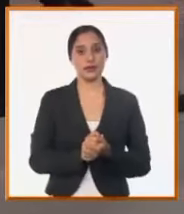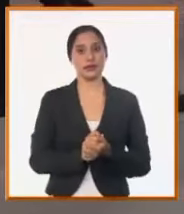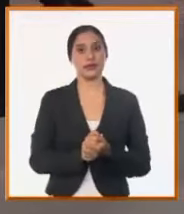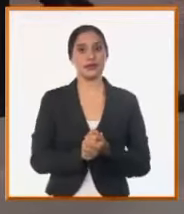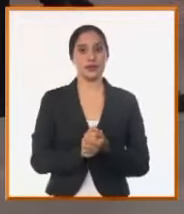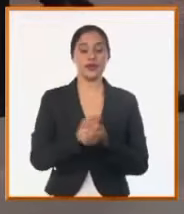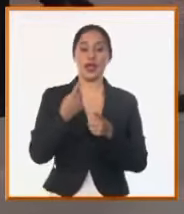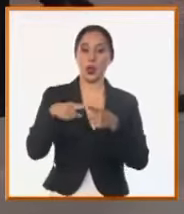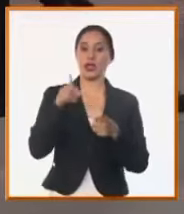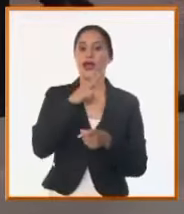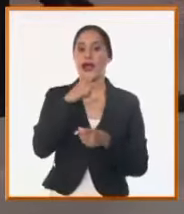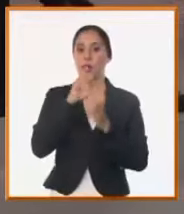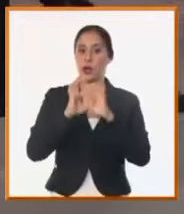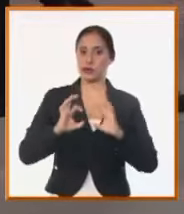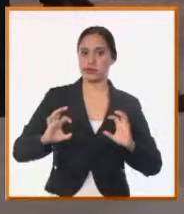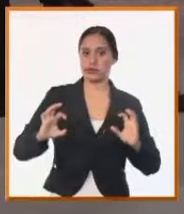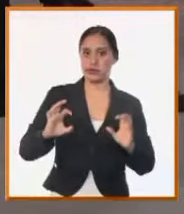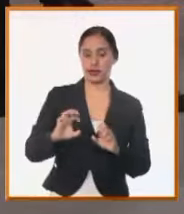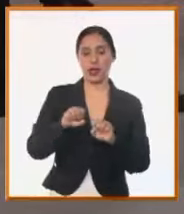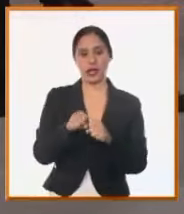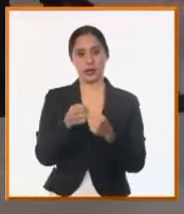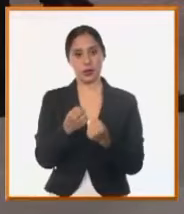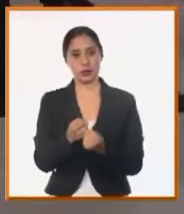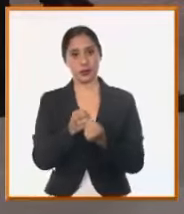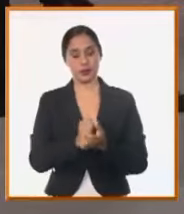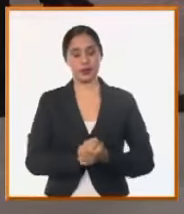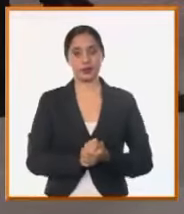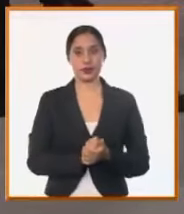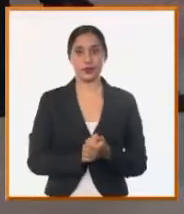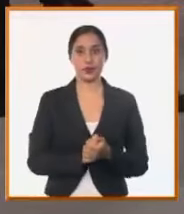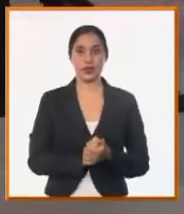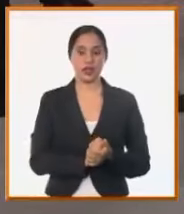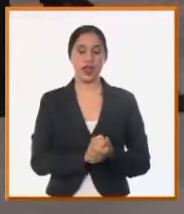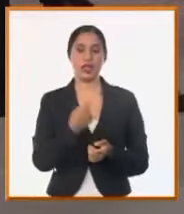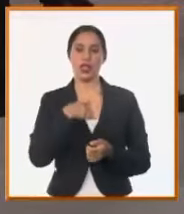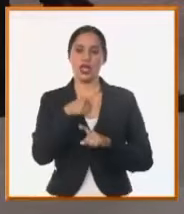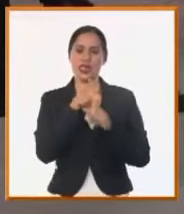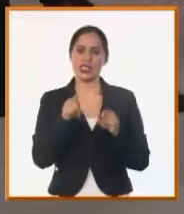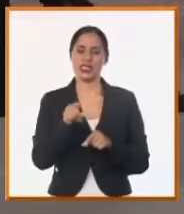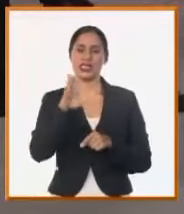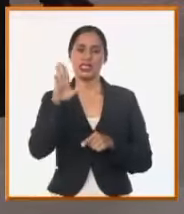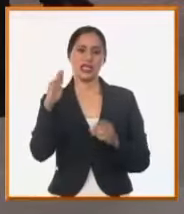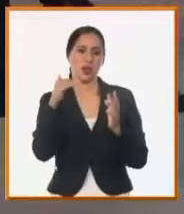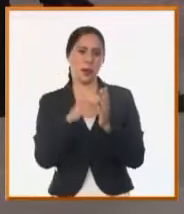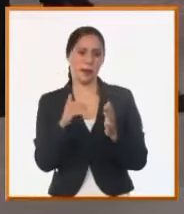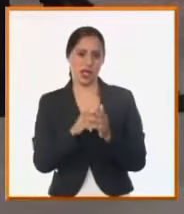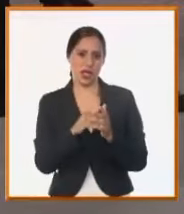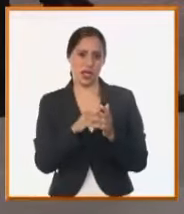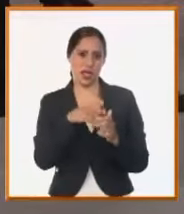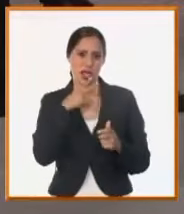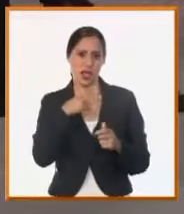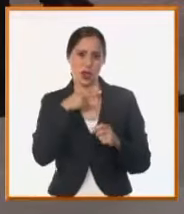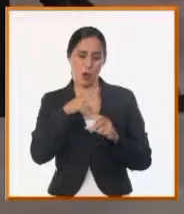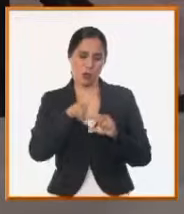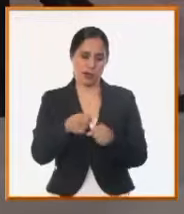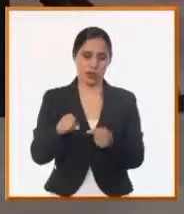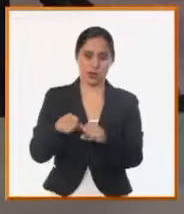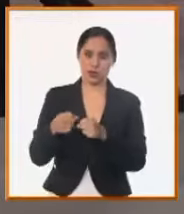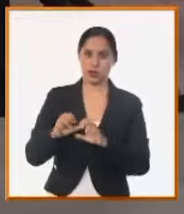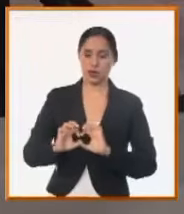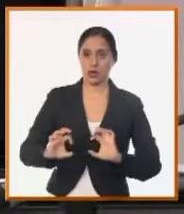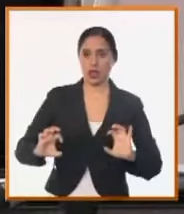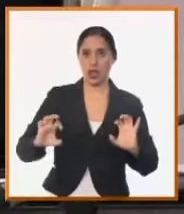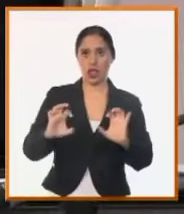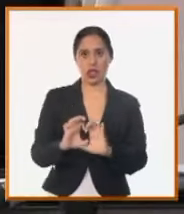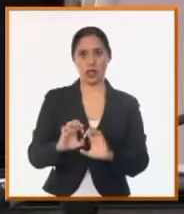salieros Pero le creí entender ahí Alexis que estamos ahora en 5.000 salideros hacia usted de manera general pero